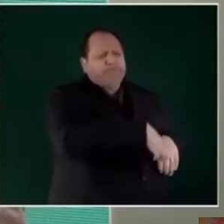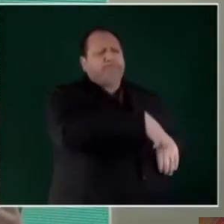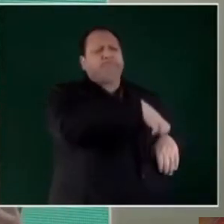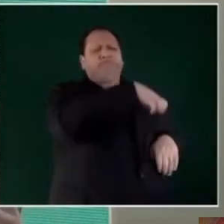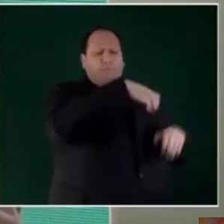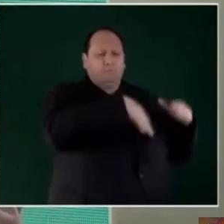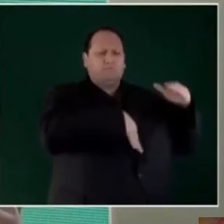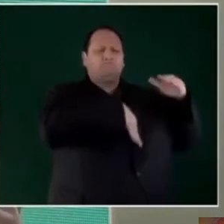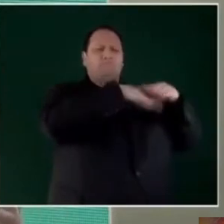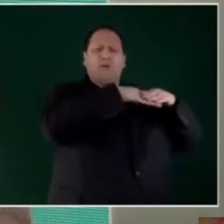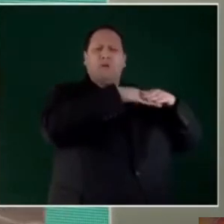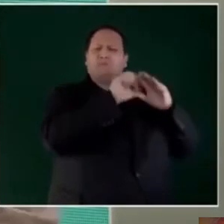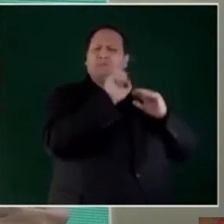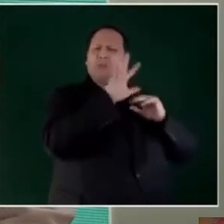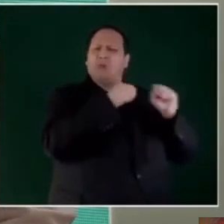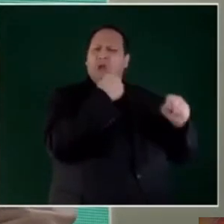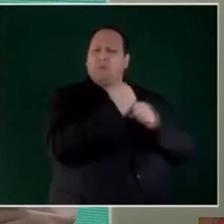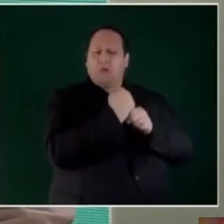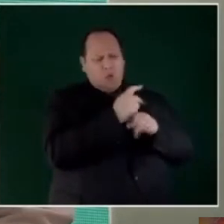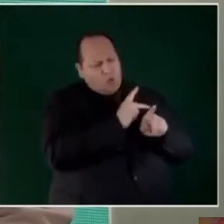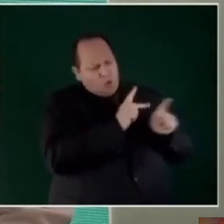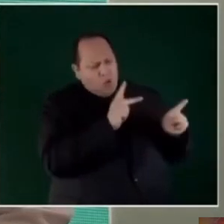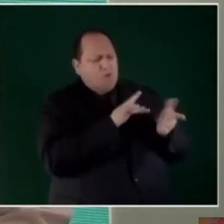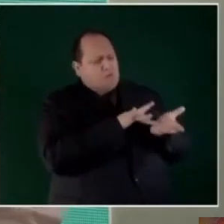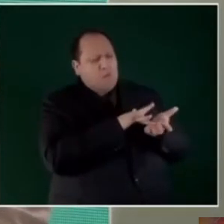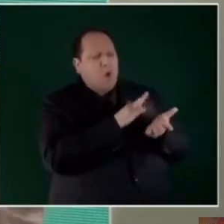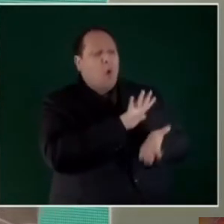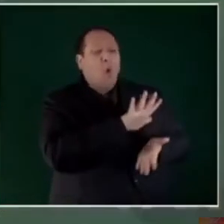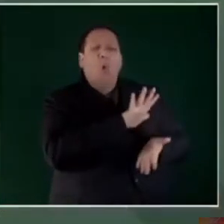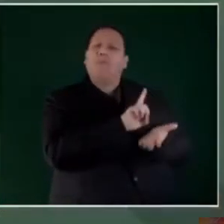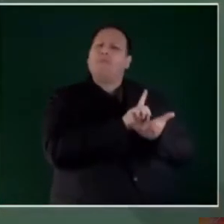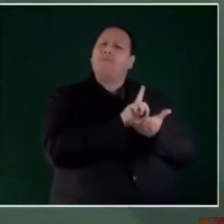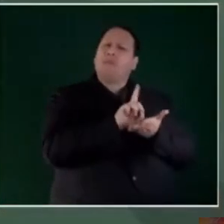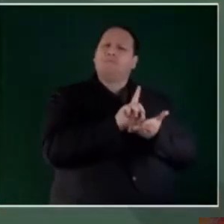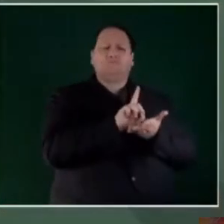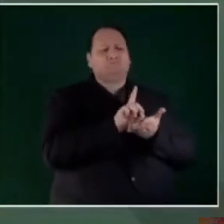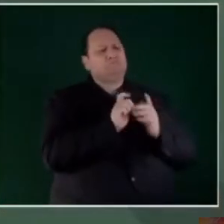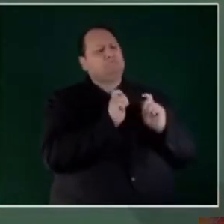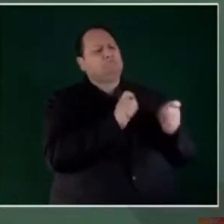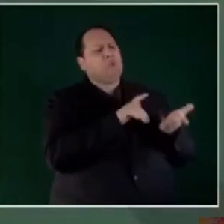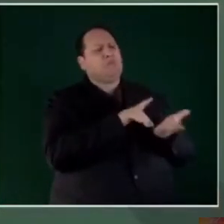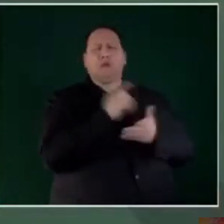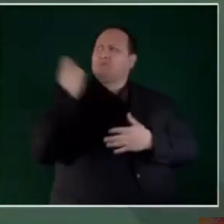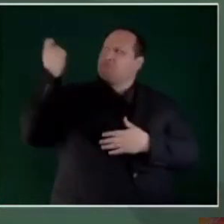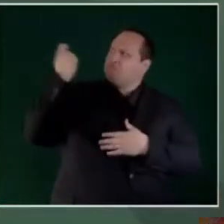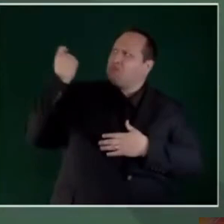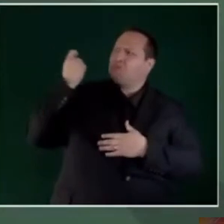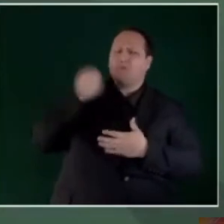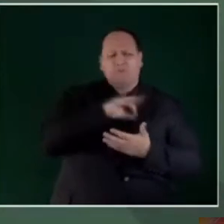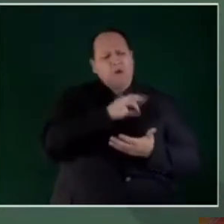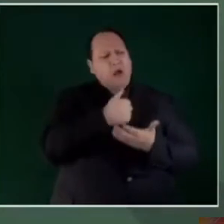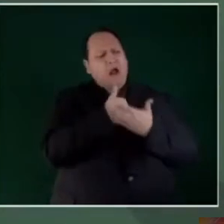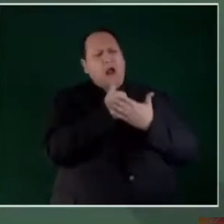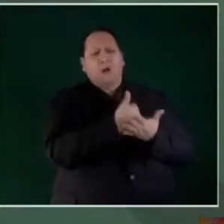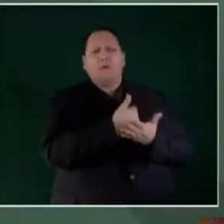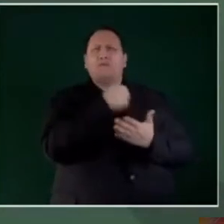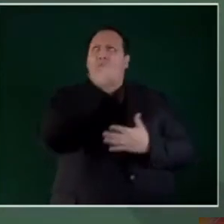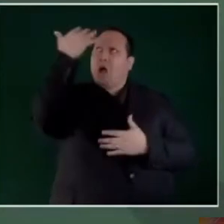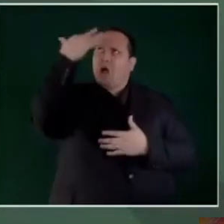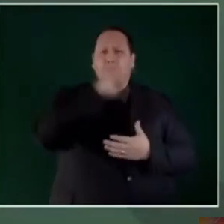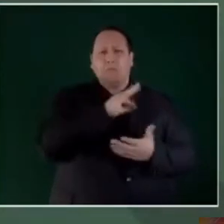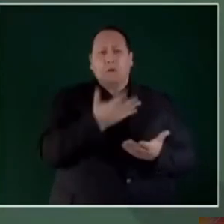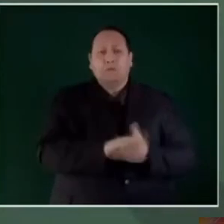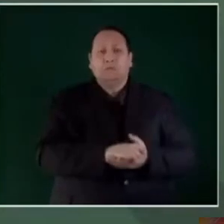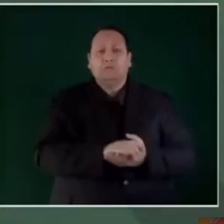se les otorgue o tengan el derecho a recibir la pensión de adultos mayores.